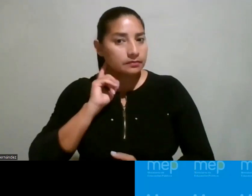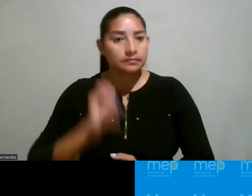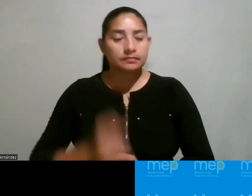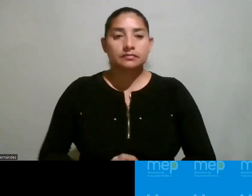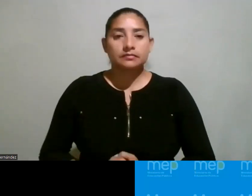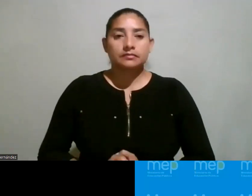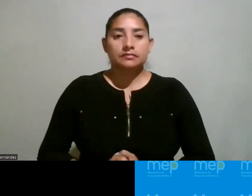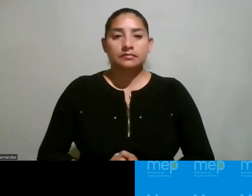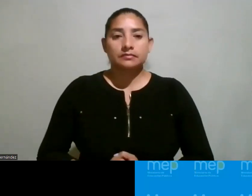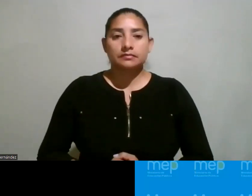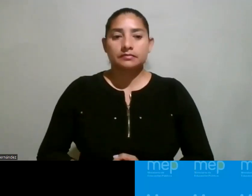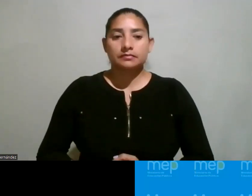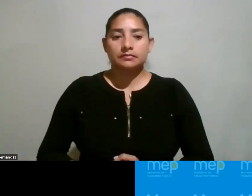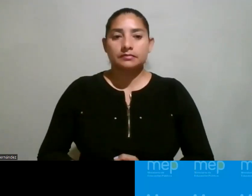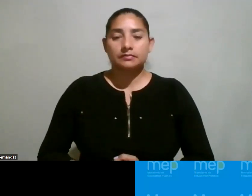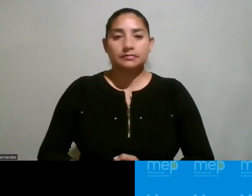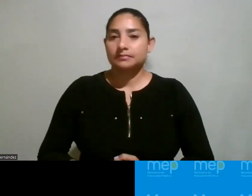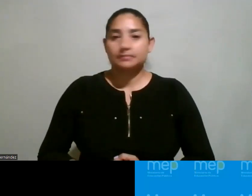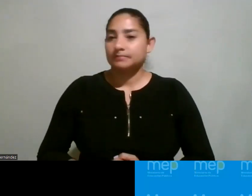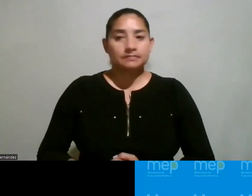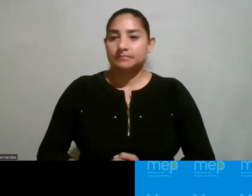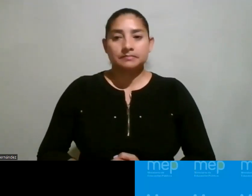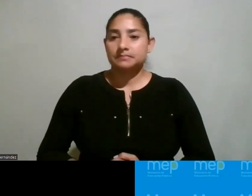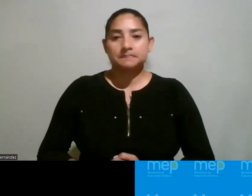No sé si soy solo yo, pero no le escuchamos.